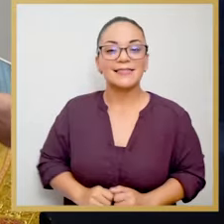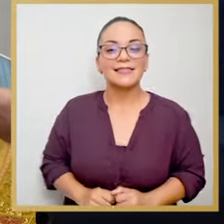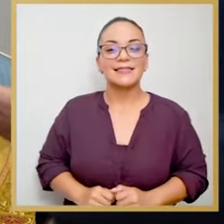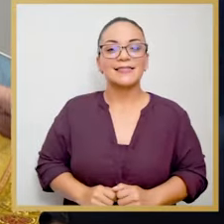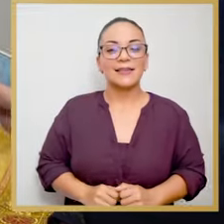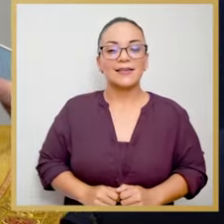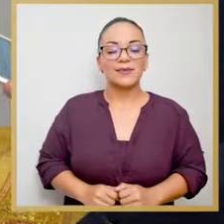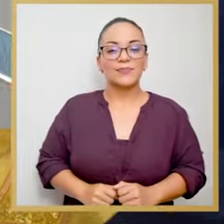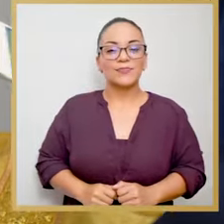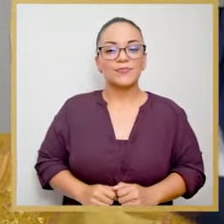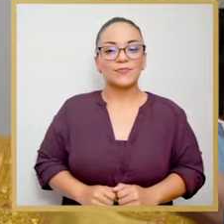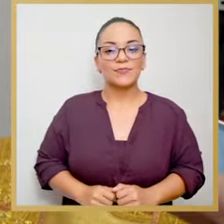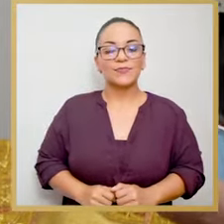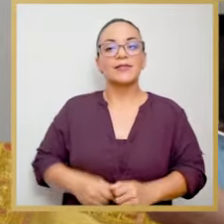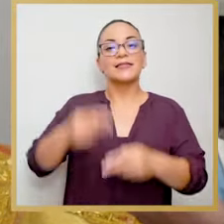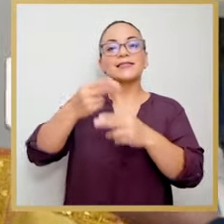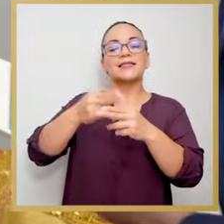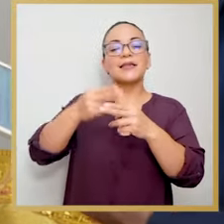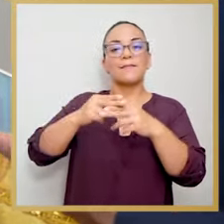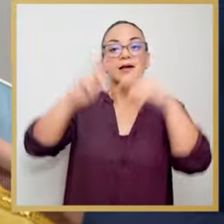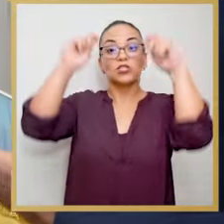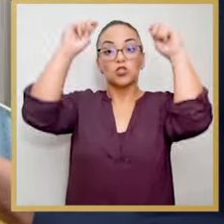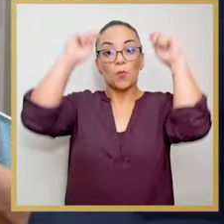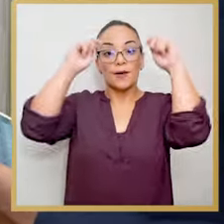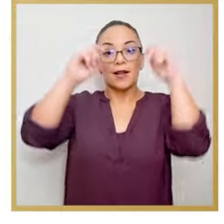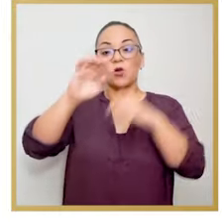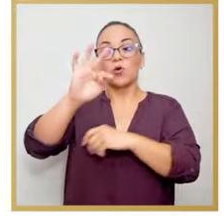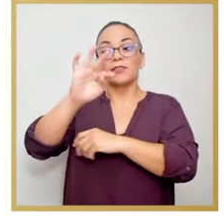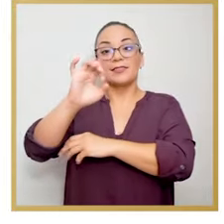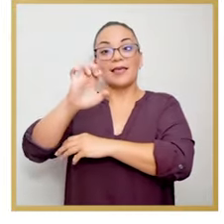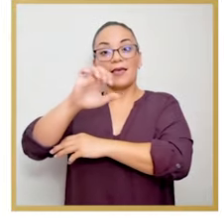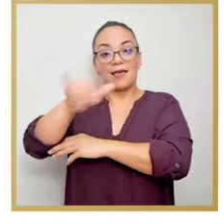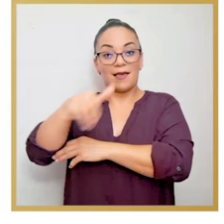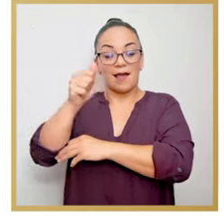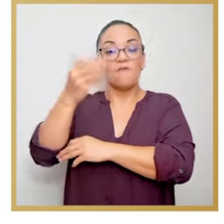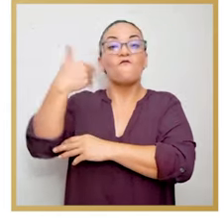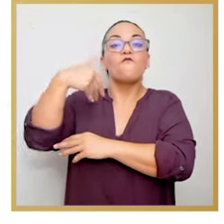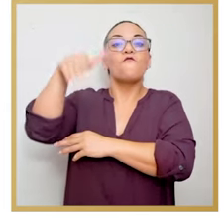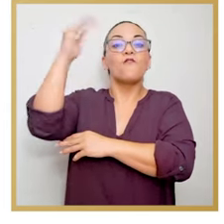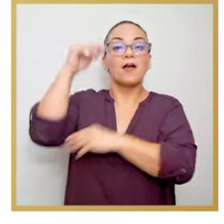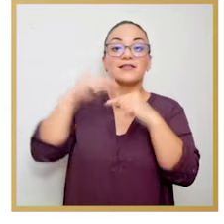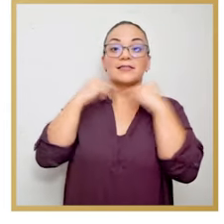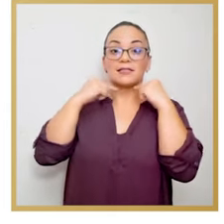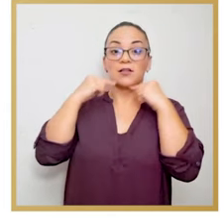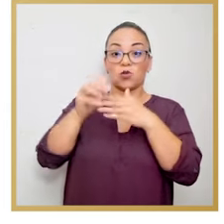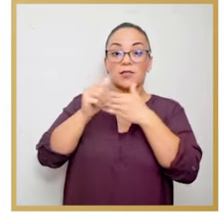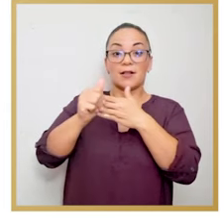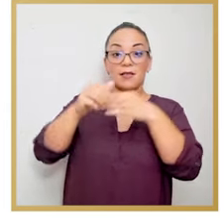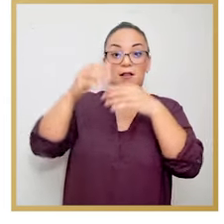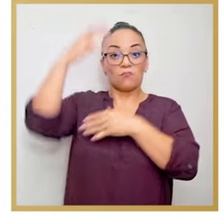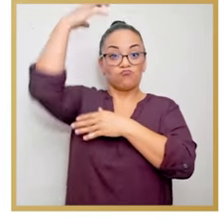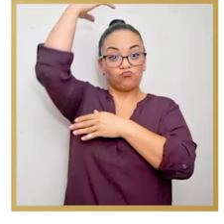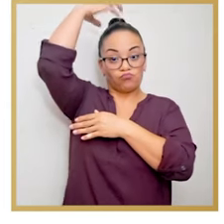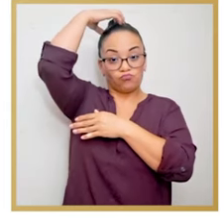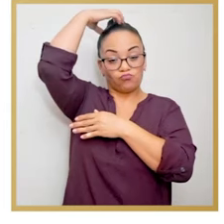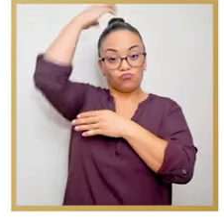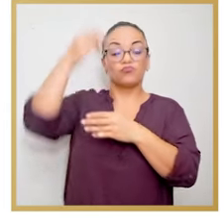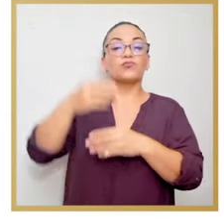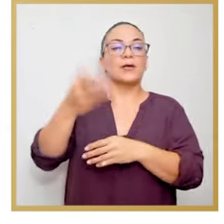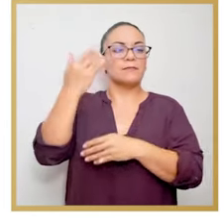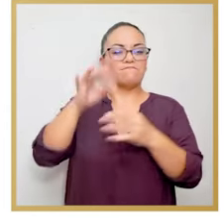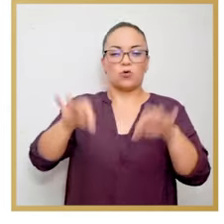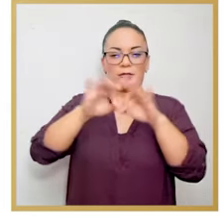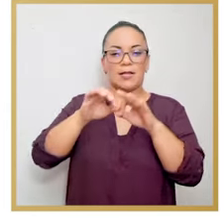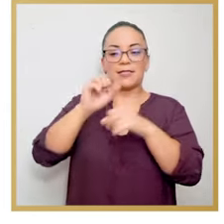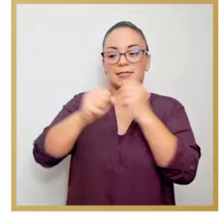un, se le llama sombrero de teja, pertenece a uno de los obispos más importantes del siglo XX, Monseñor